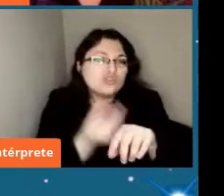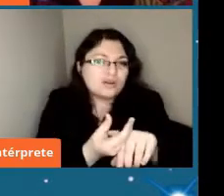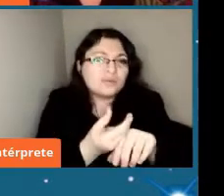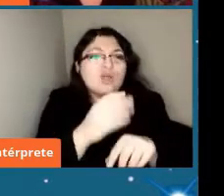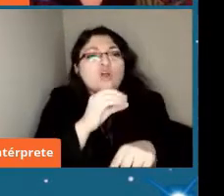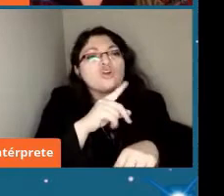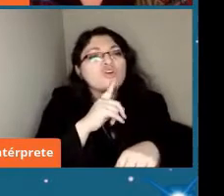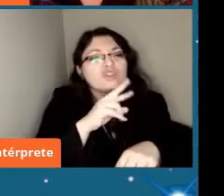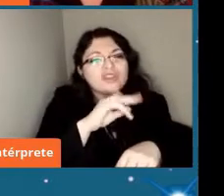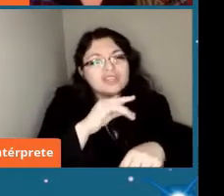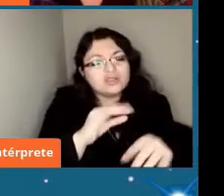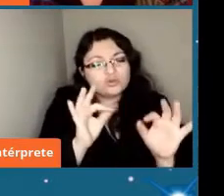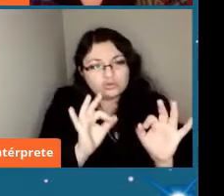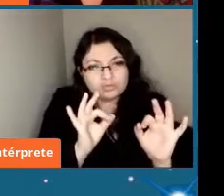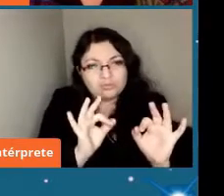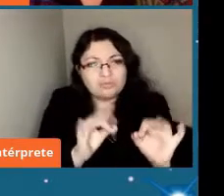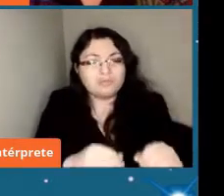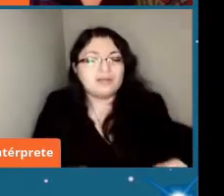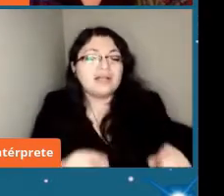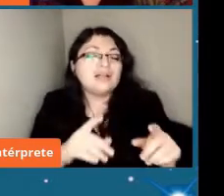ordinarios tipo LL